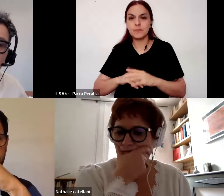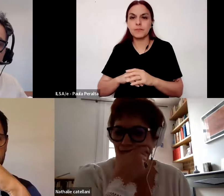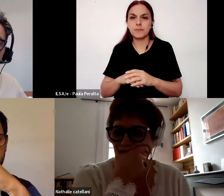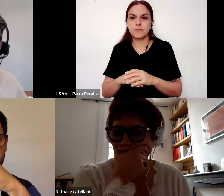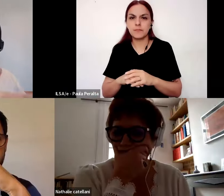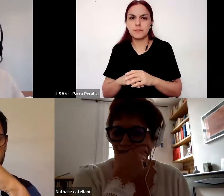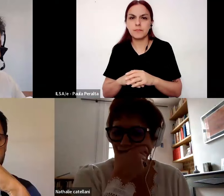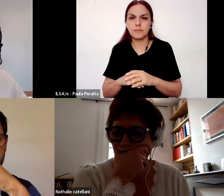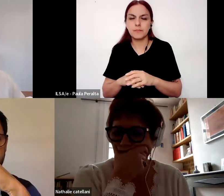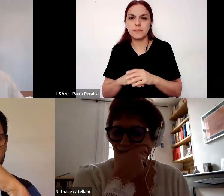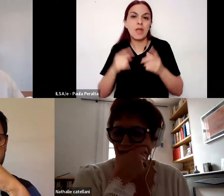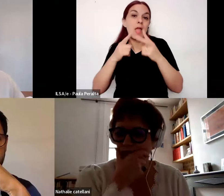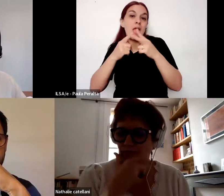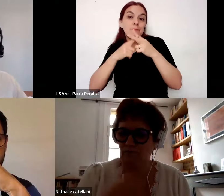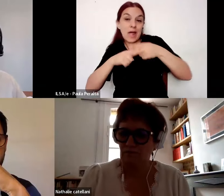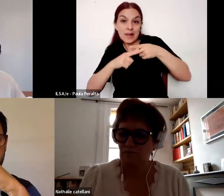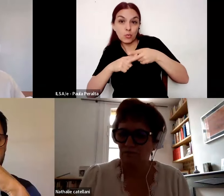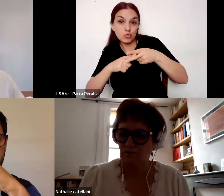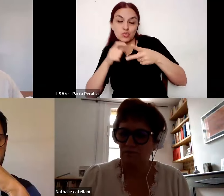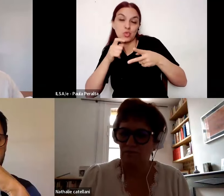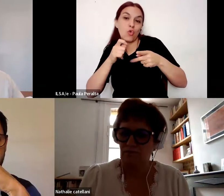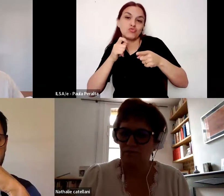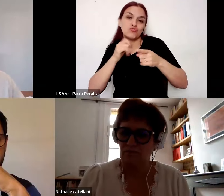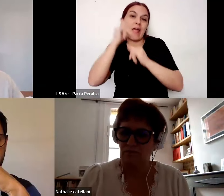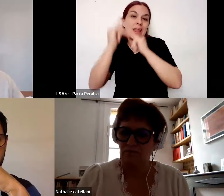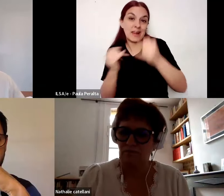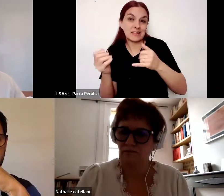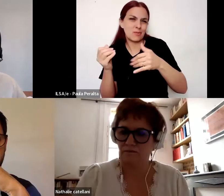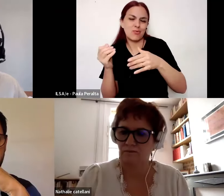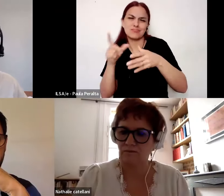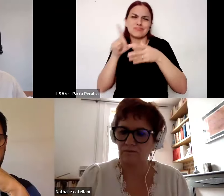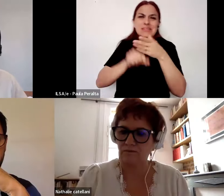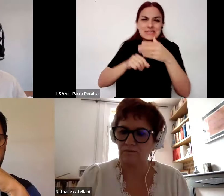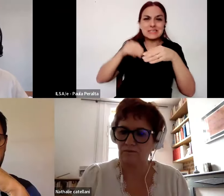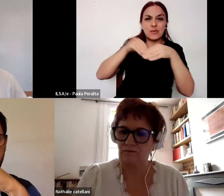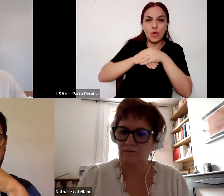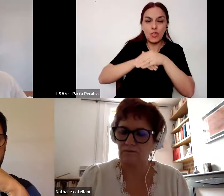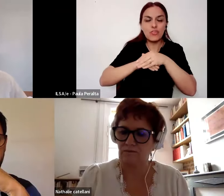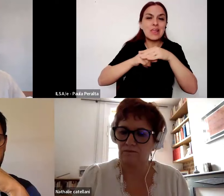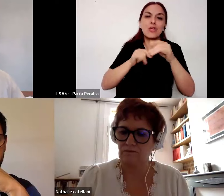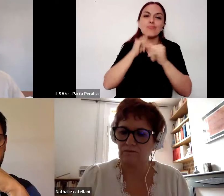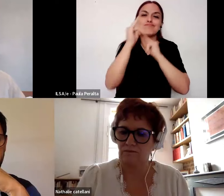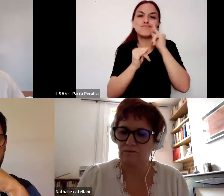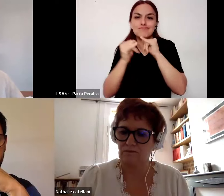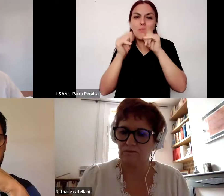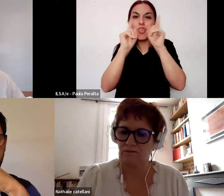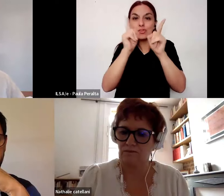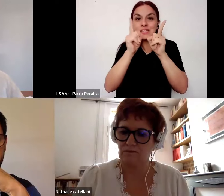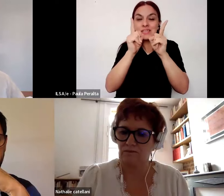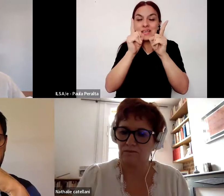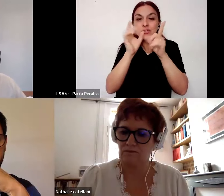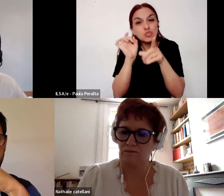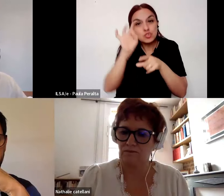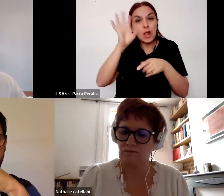extensivo de los recursos por ejemplo biográficos y narrativos en la formación docente trasciendan vayan más allá